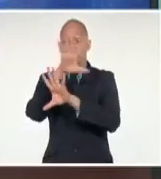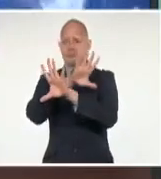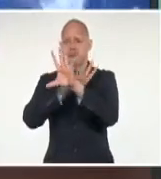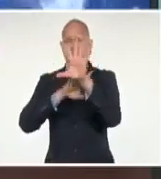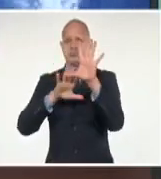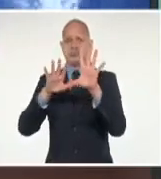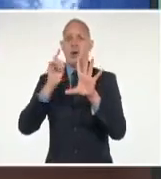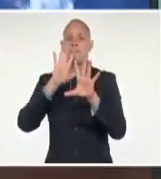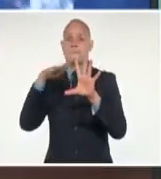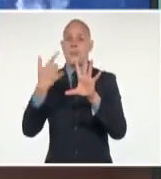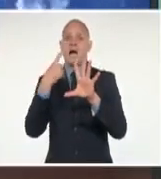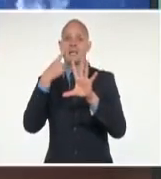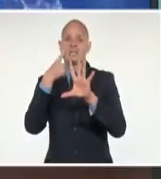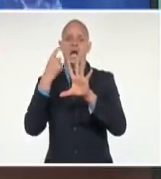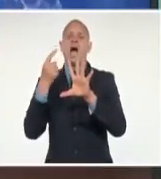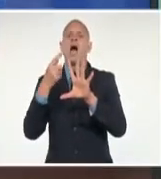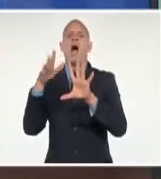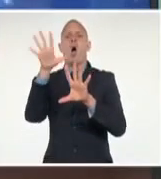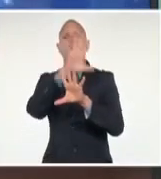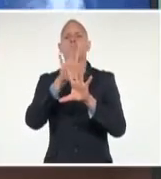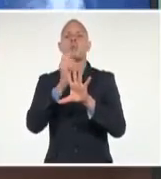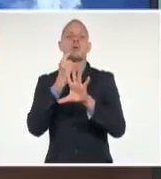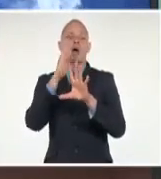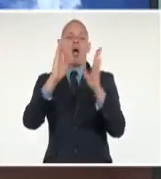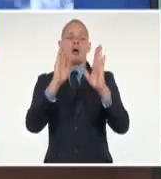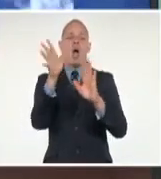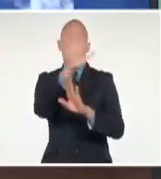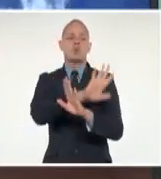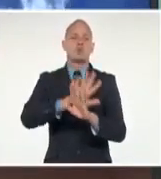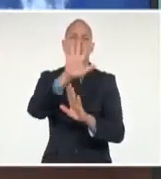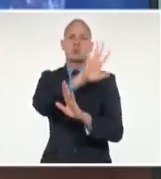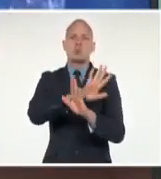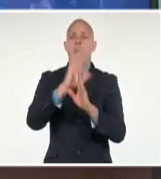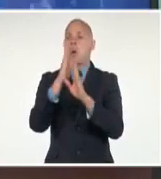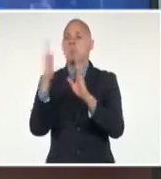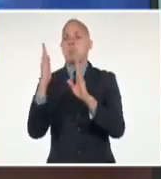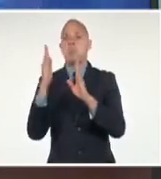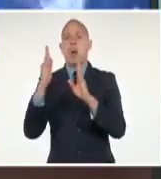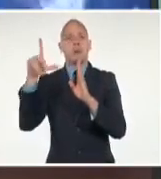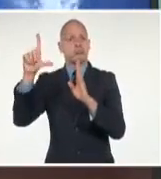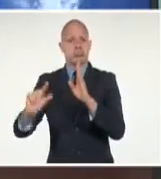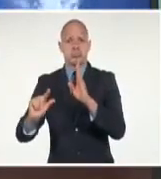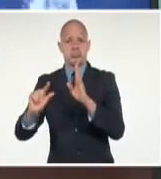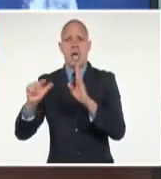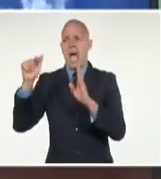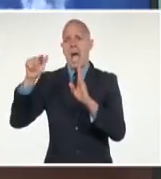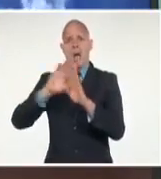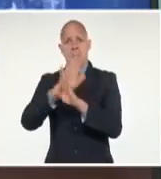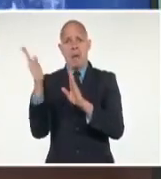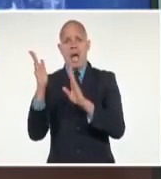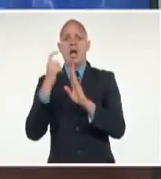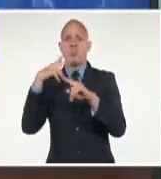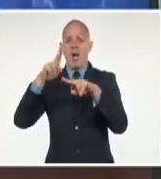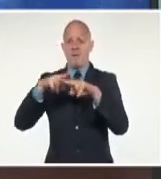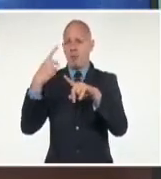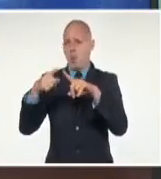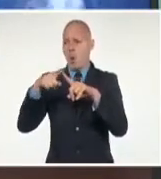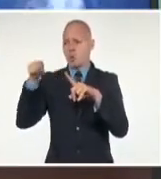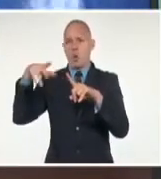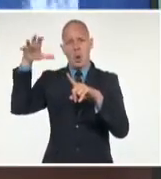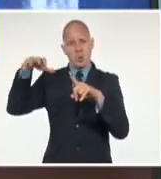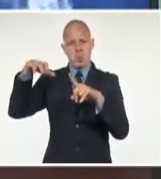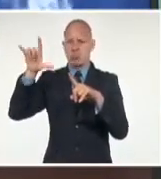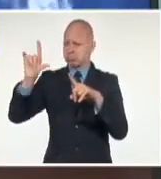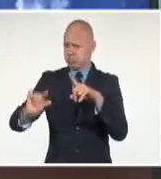sobre las provincias centrales. Y aquí no pasa mucho, está lloviendo, si acaso, en algunos lugares ya, pero